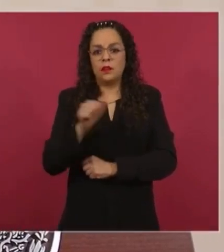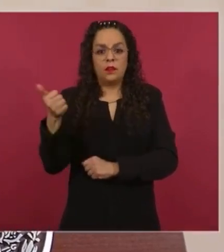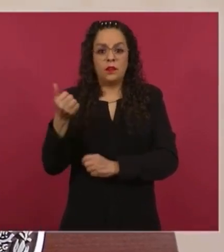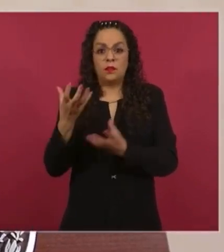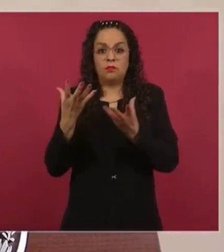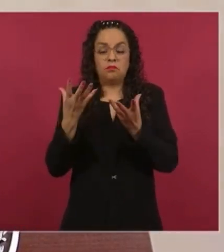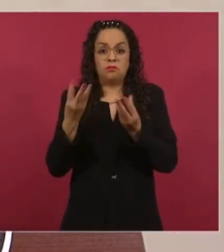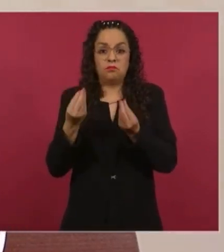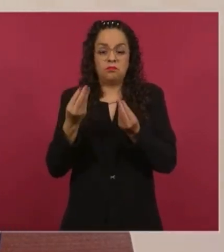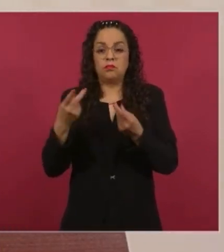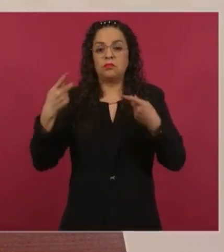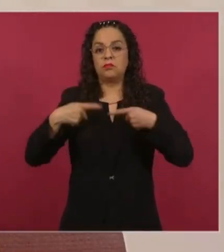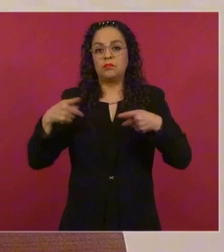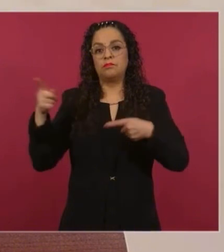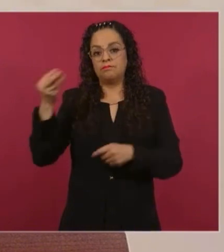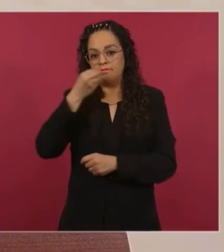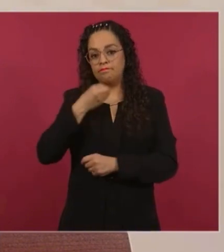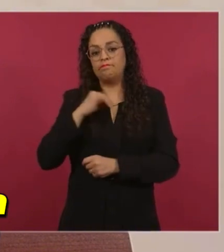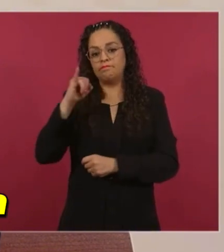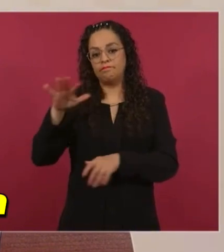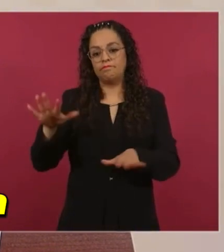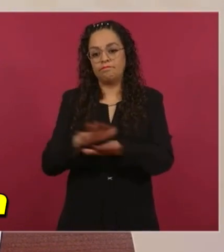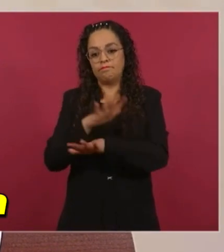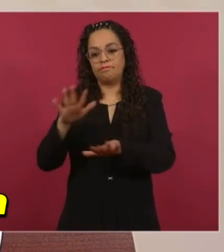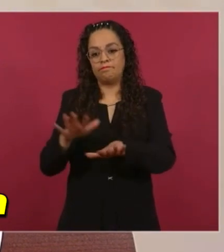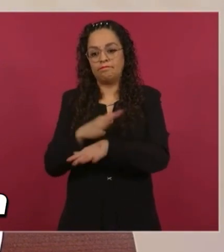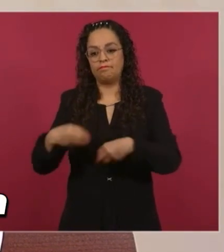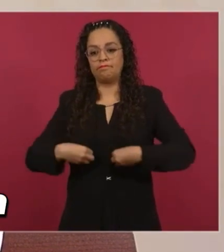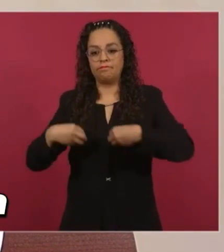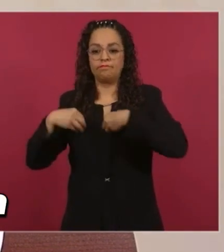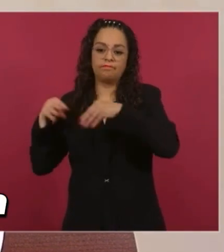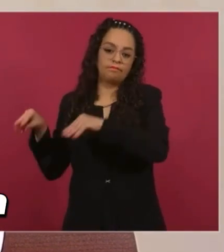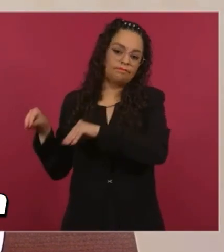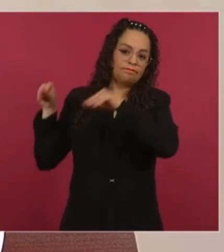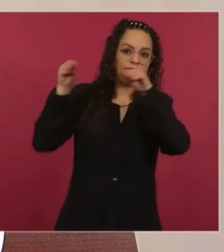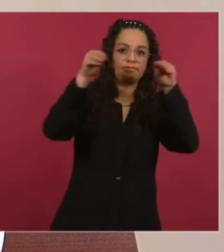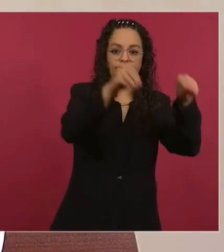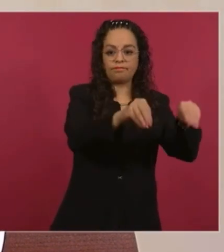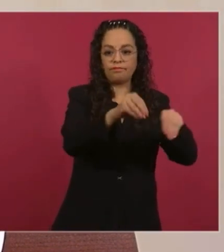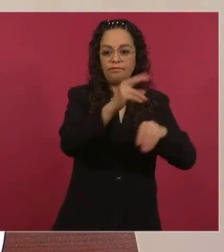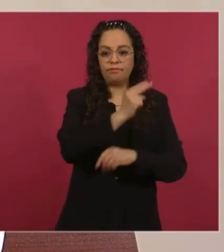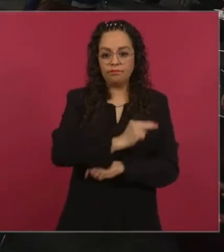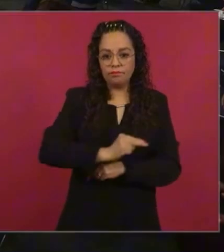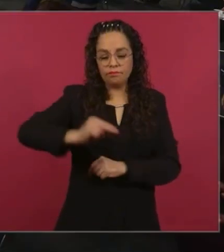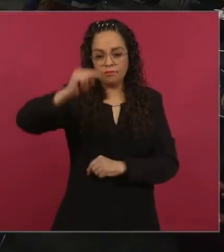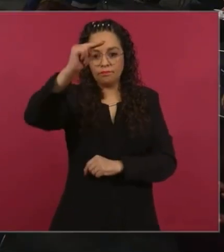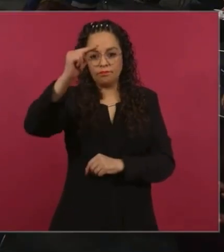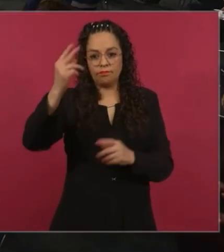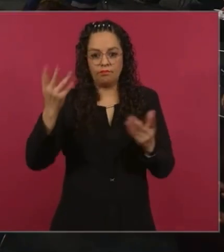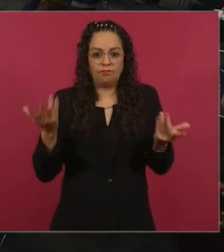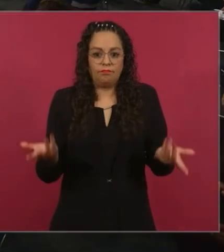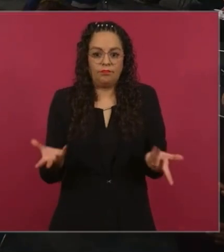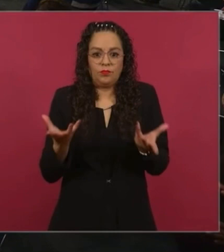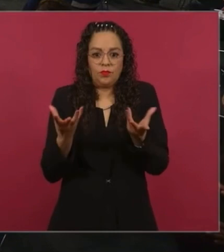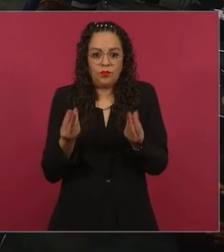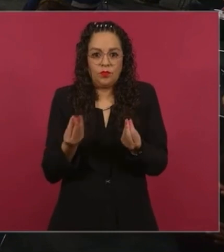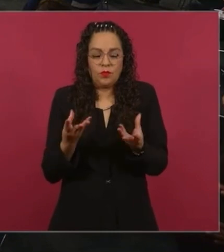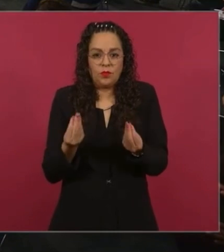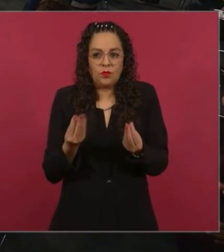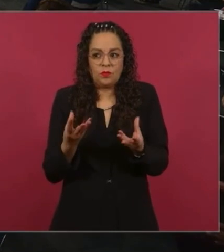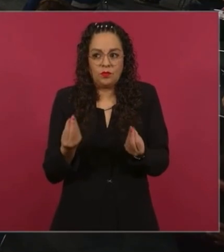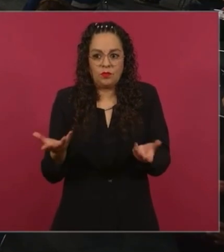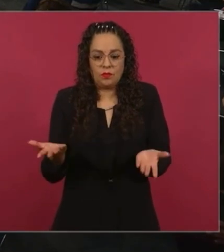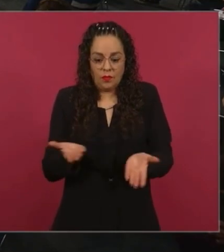del otro lado de la frontera, muchísimos. Entonces, ¿qué es lo que estamos